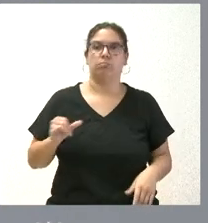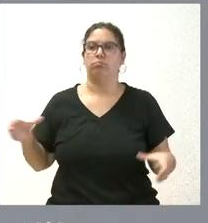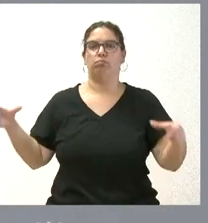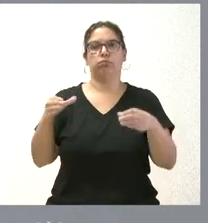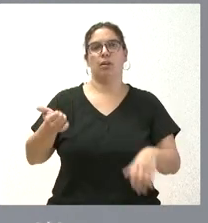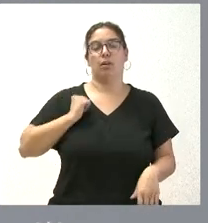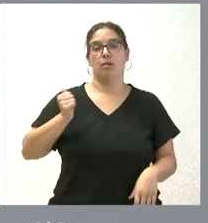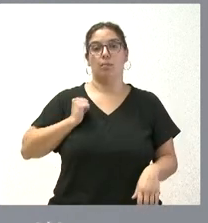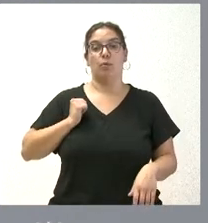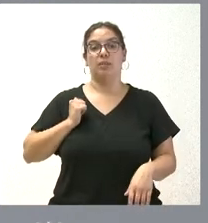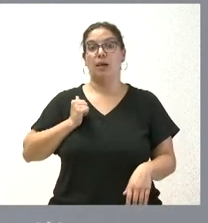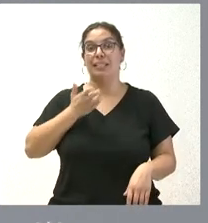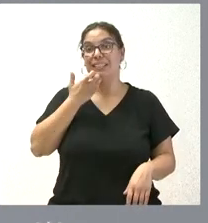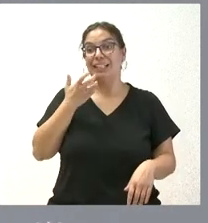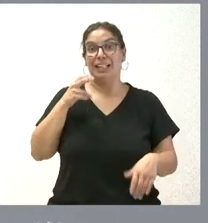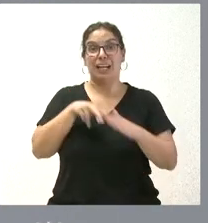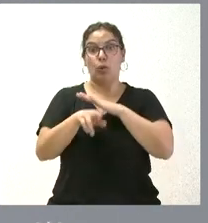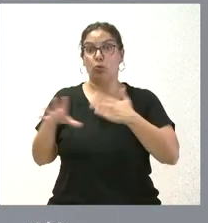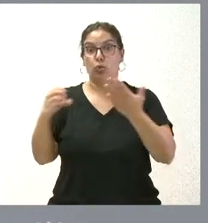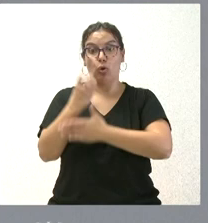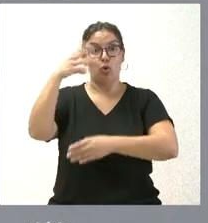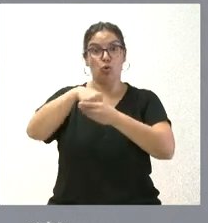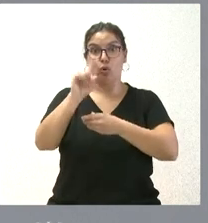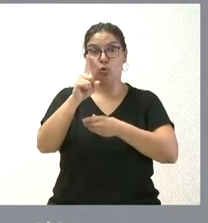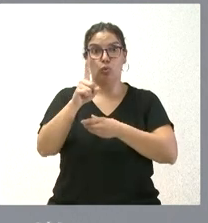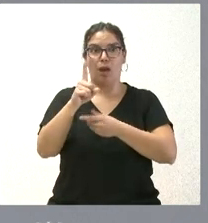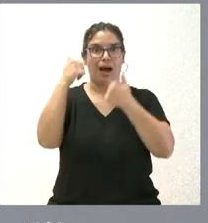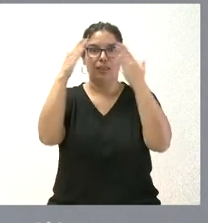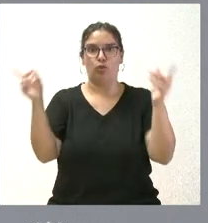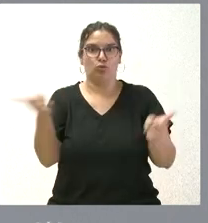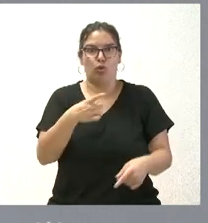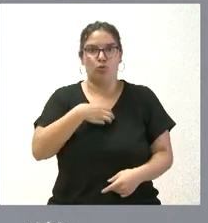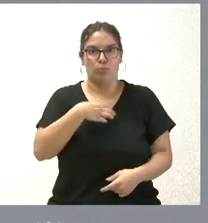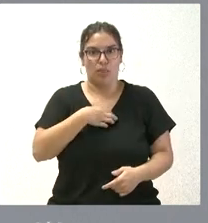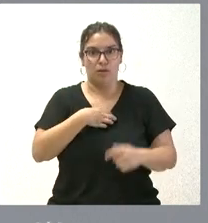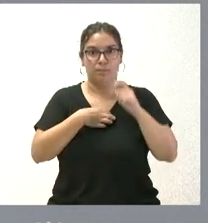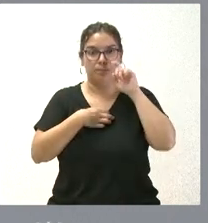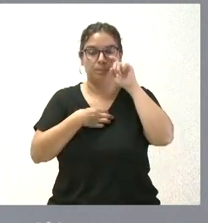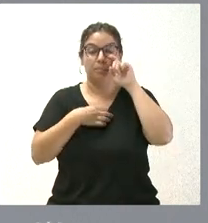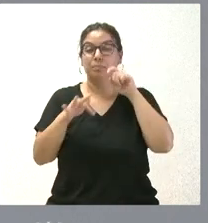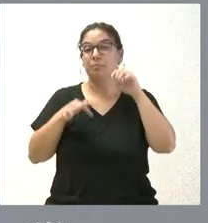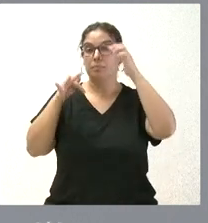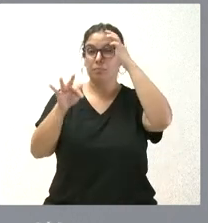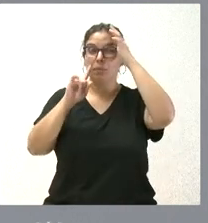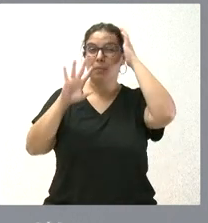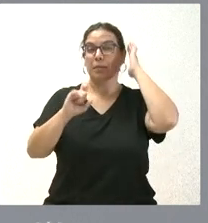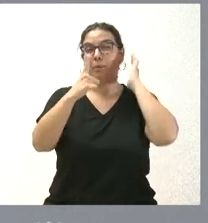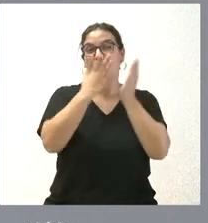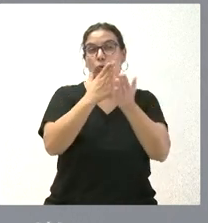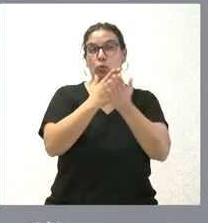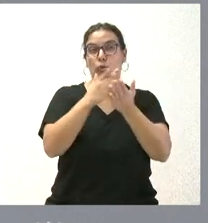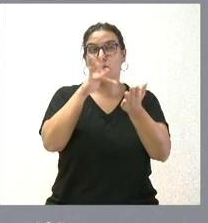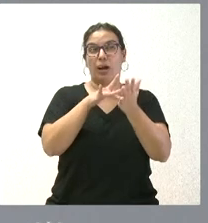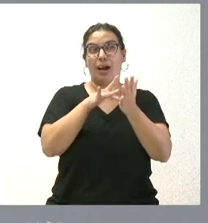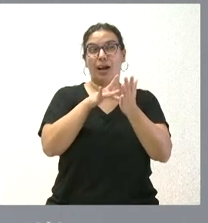llegar a todos los alumnos que están recibiendo la educación de dos a tres años, que creo que, además, en el primer curso fueron 10.000,